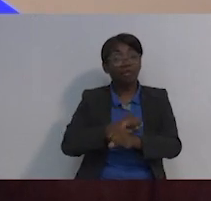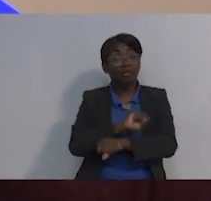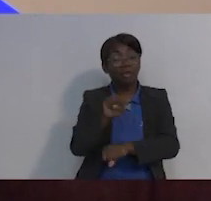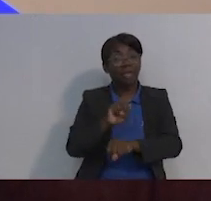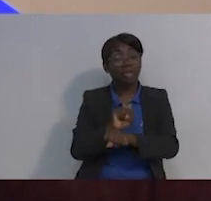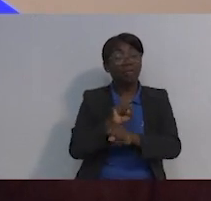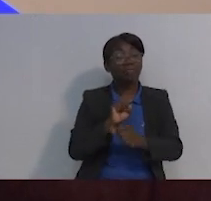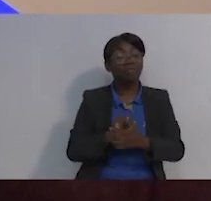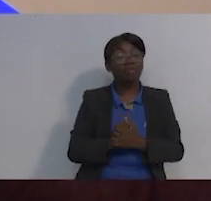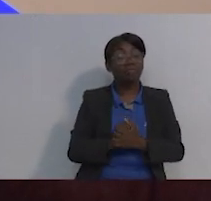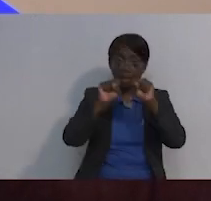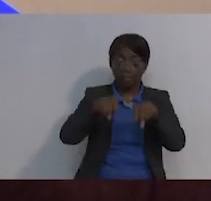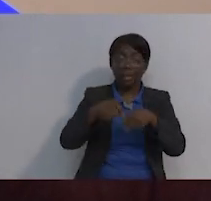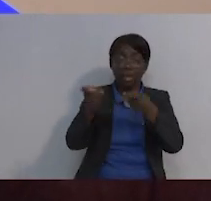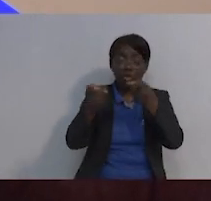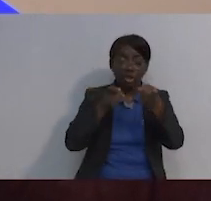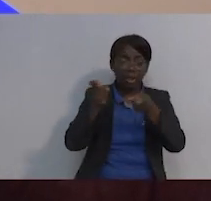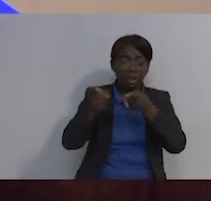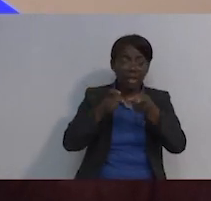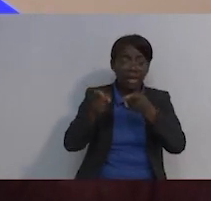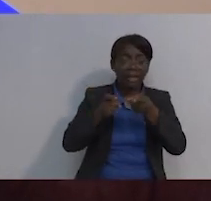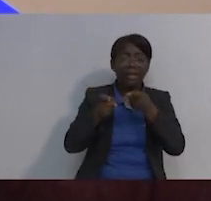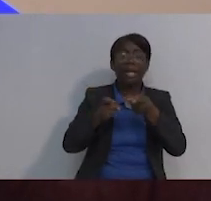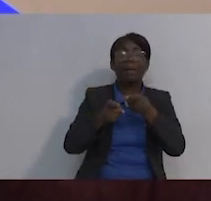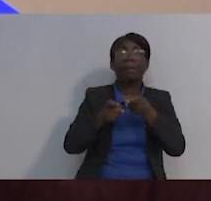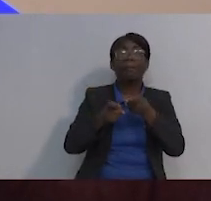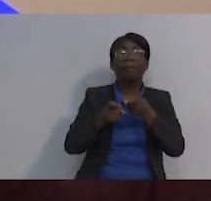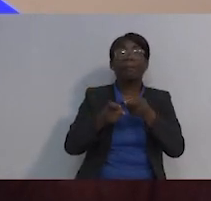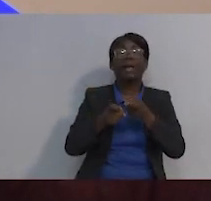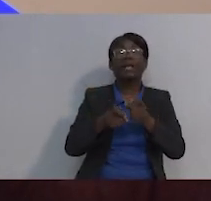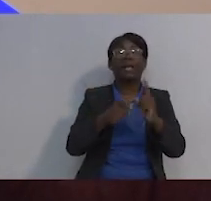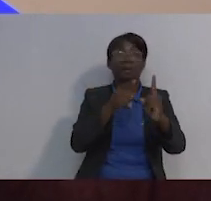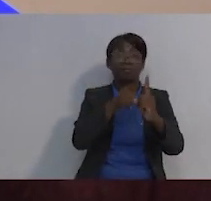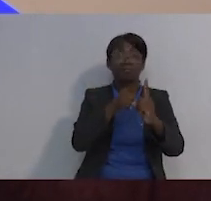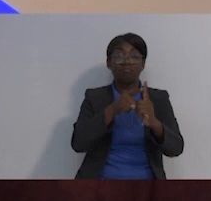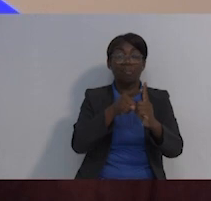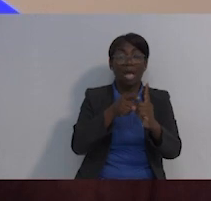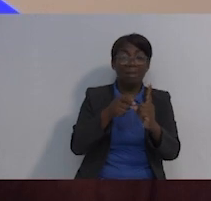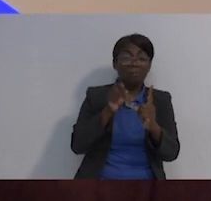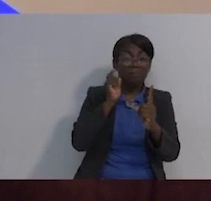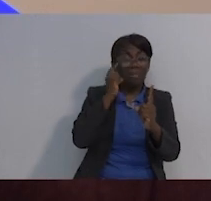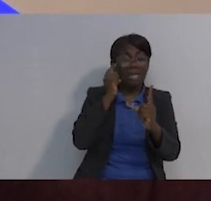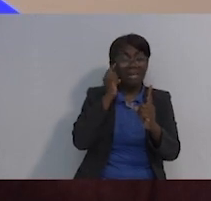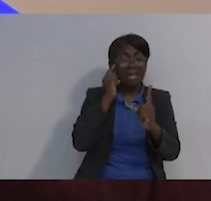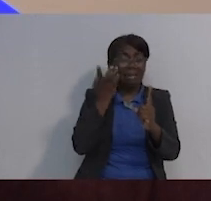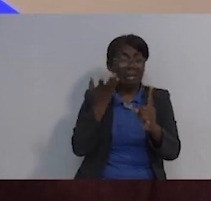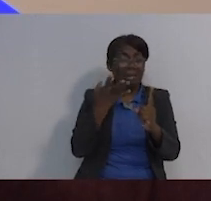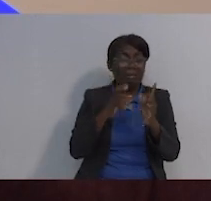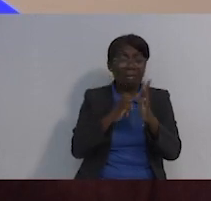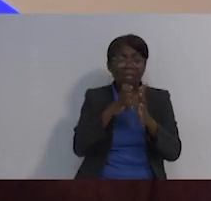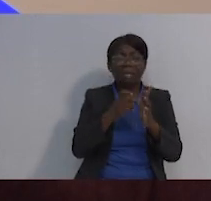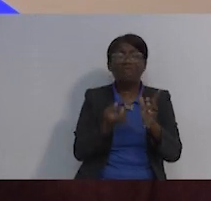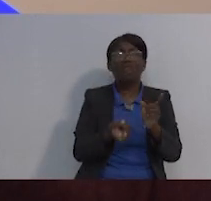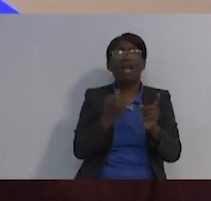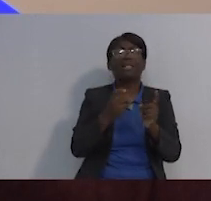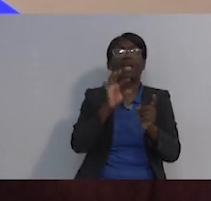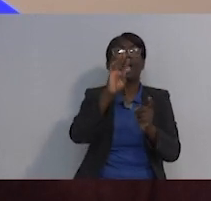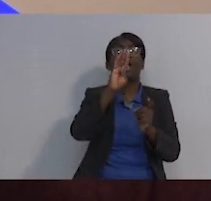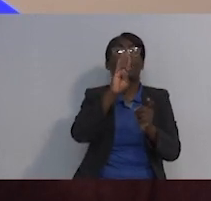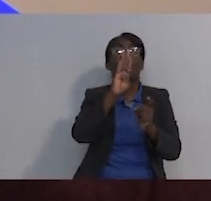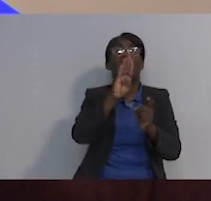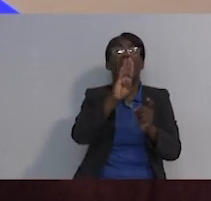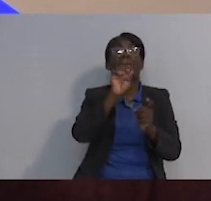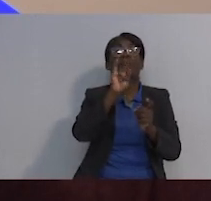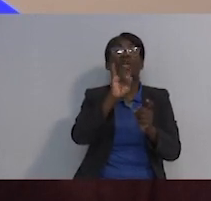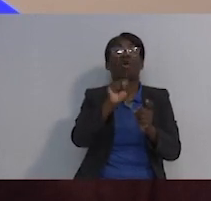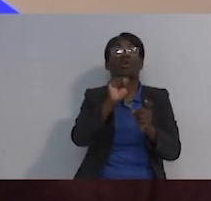médicos que son ahí mismo de la institución y trabajo social, se puede coordinar de pacientes que tengan